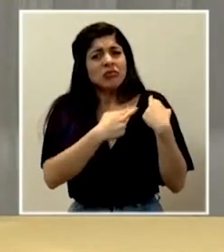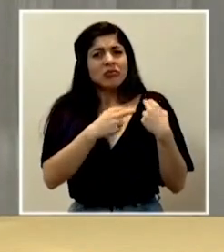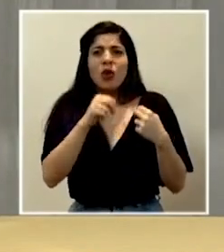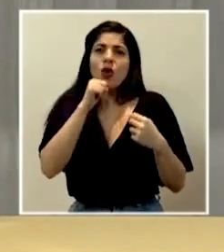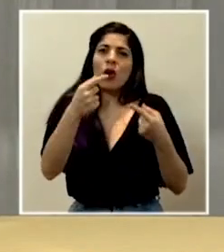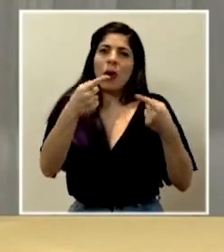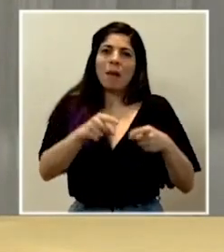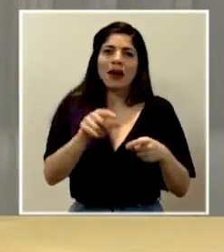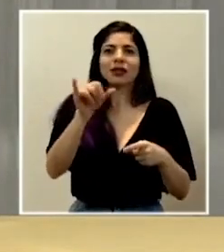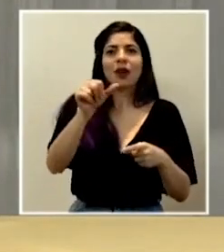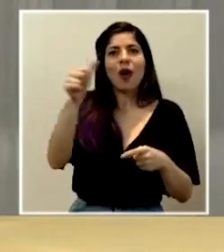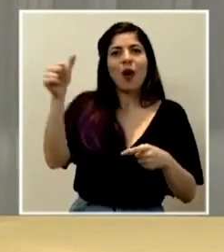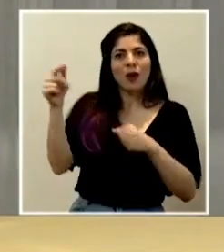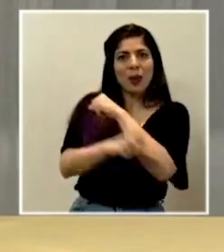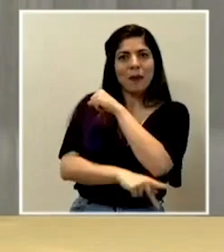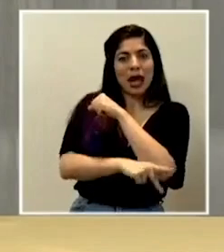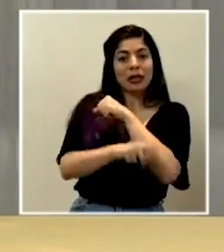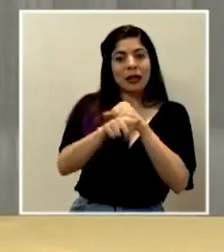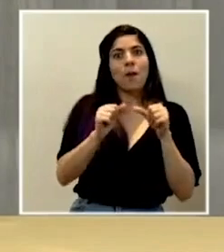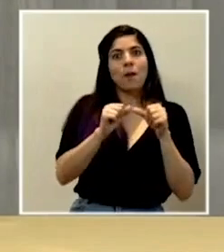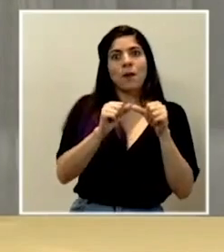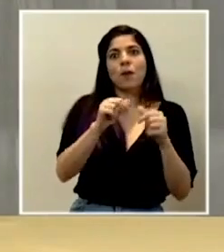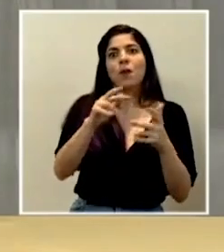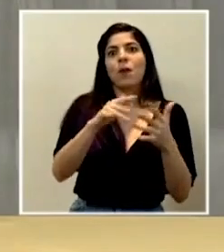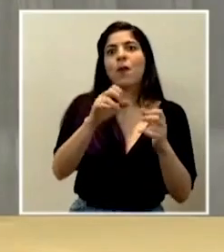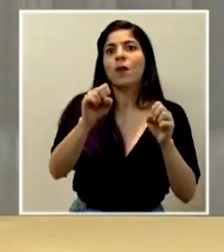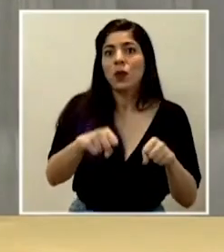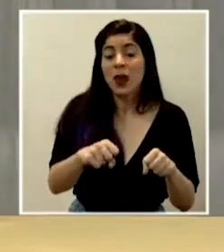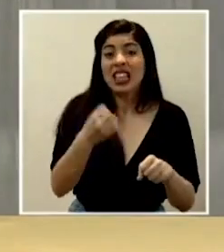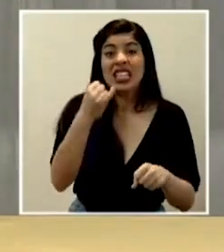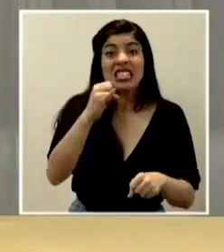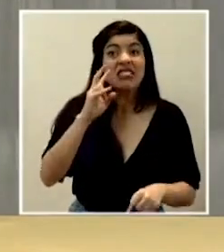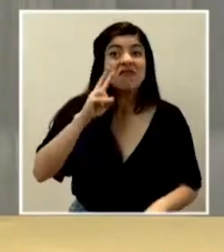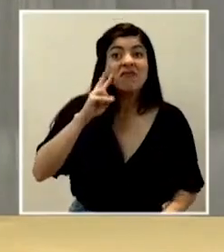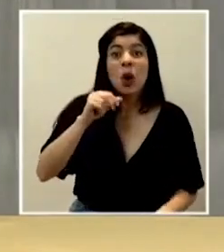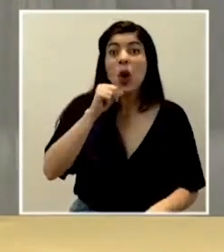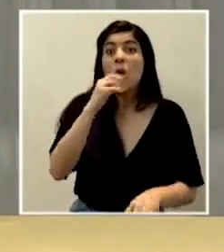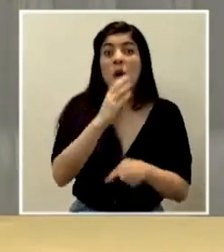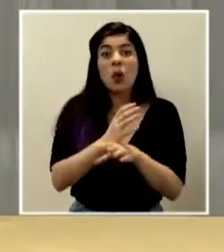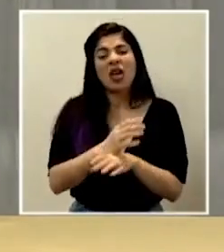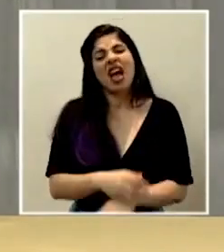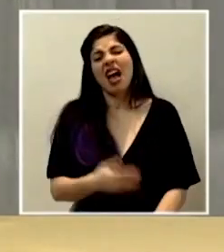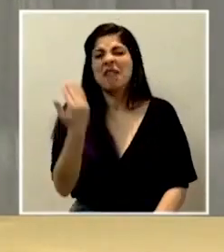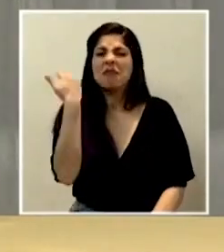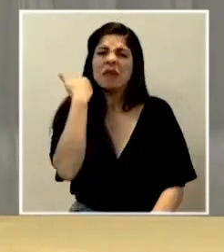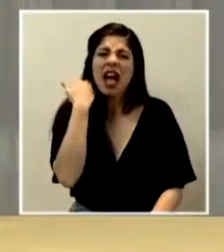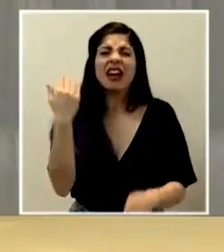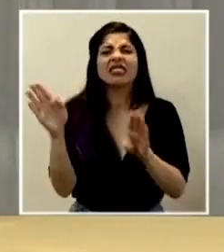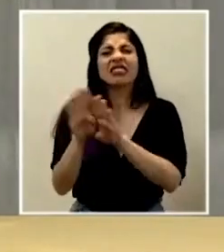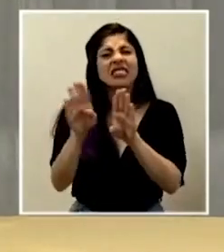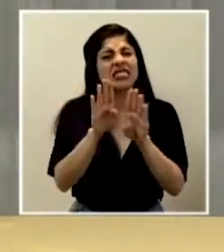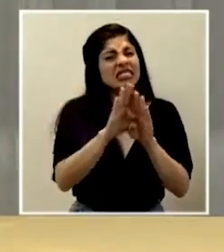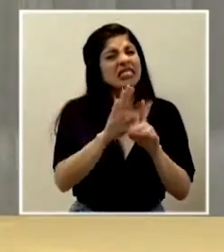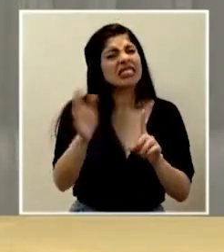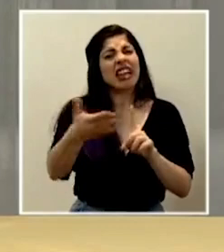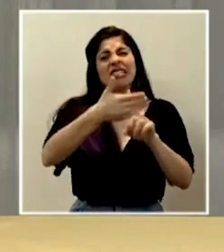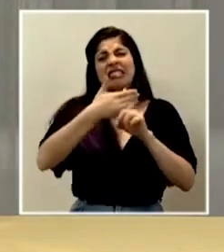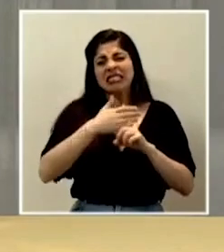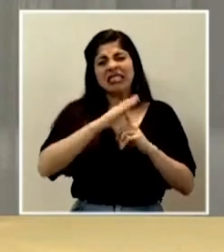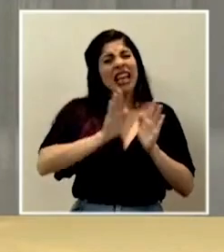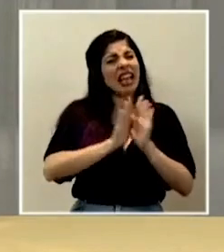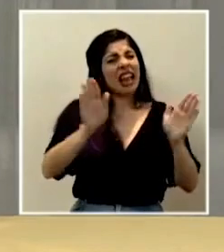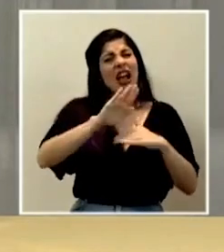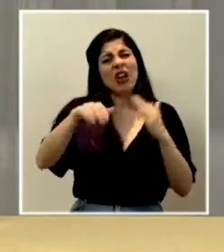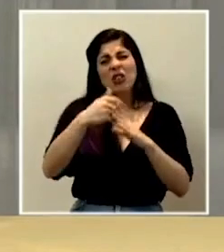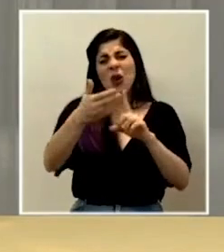que ha ocurrido en otros países y podemos mantener esa tónica. Si no lo hacemos de esa forma, vamos para atrás, tenemos que cerrar todos cuarentenas generalizadas, que yo estoy seguro que